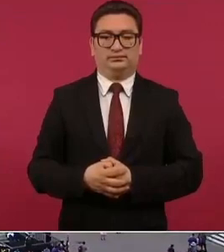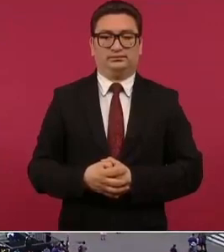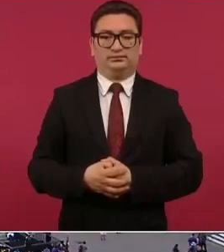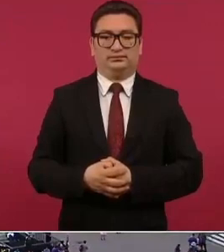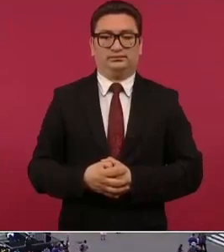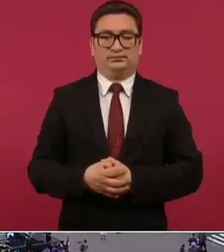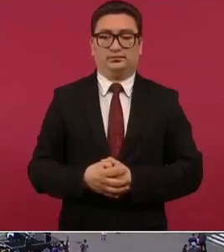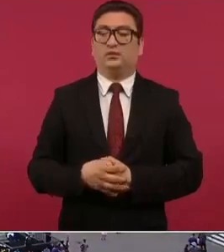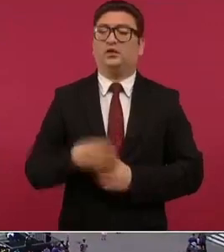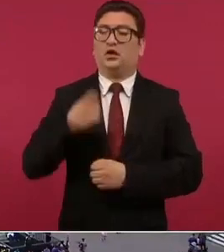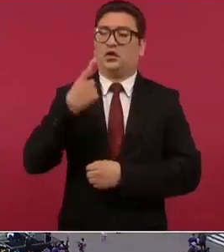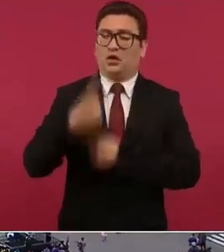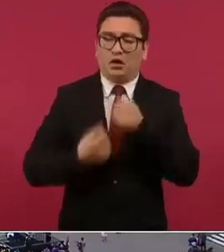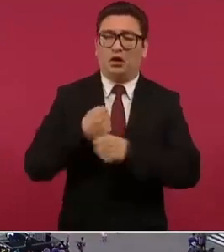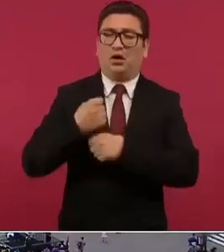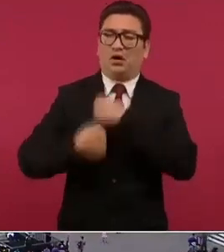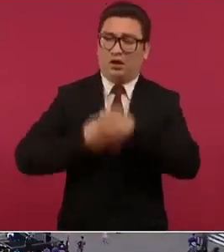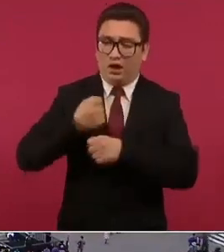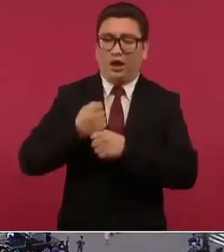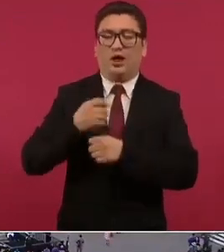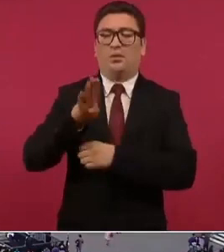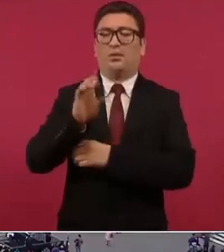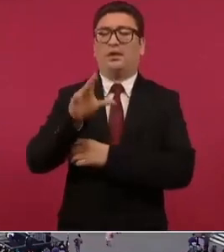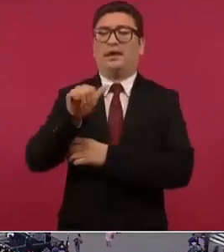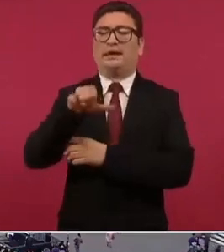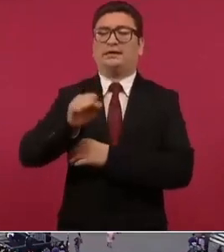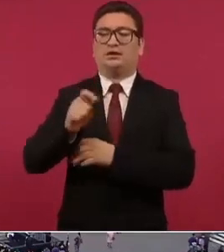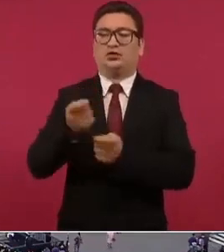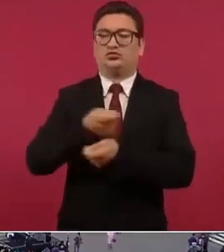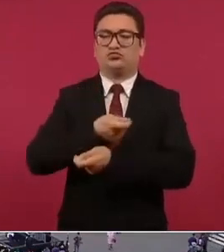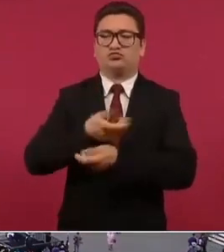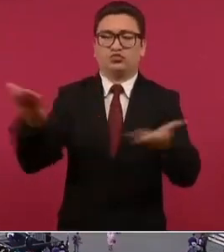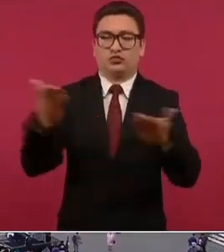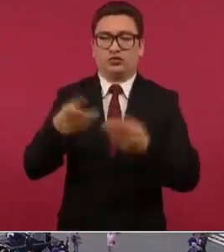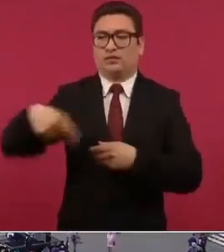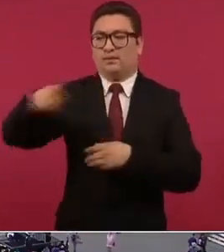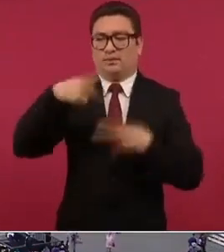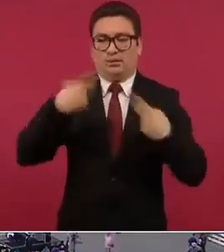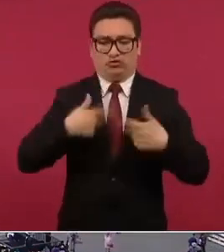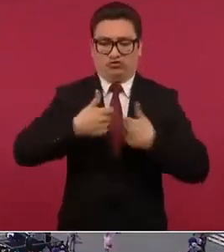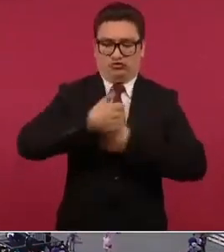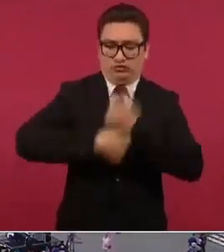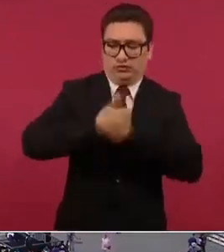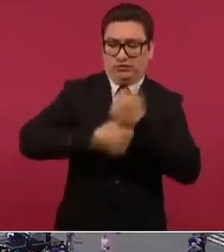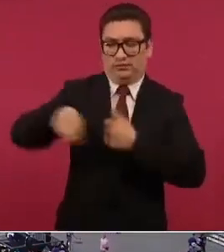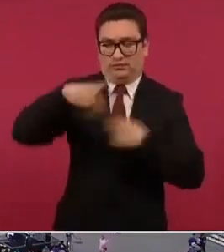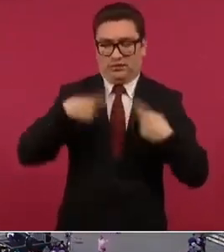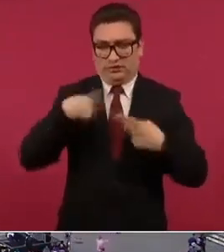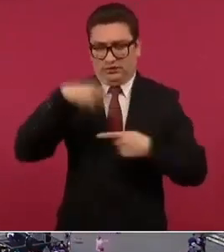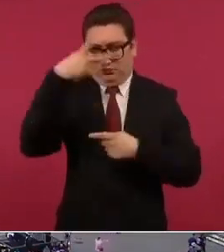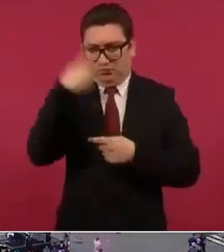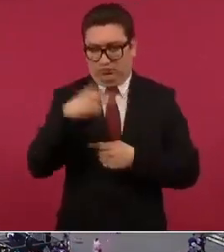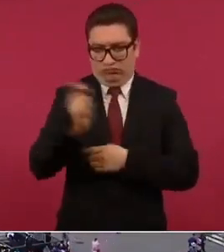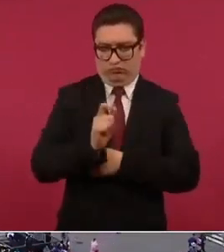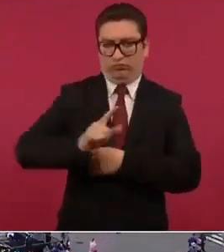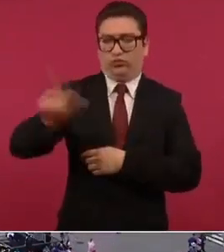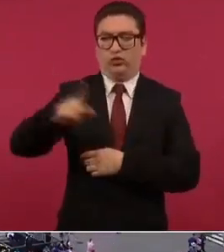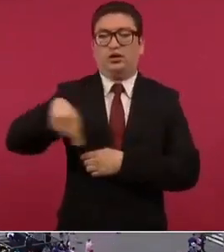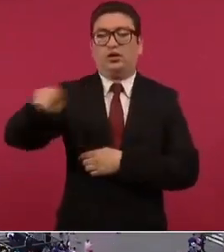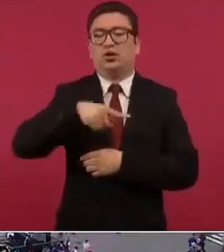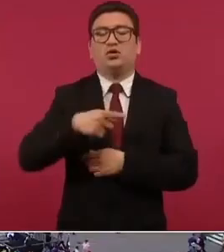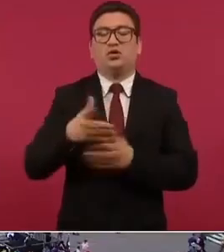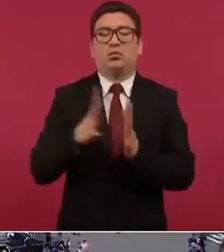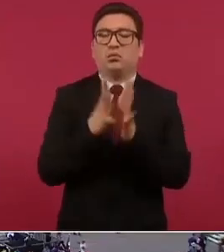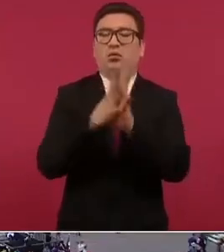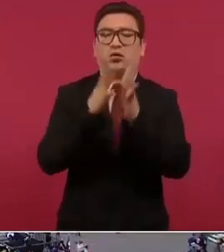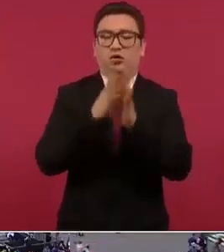año con año hemos entregado becas a competidores mexicanos de alto rendimiento que participan